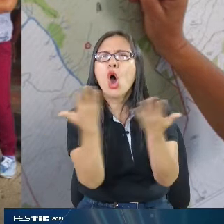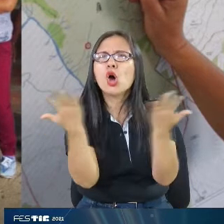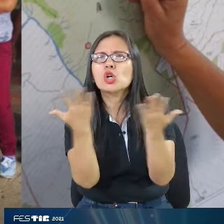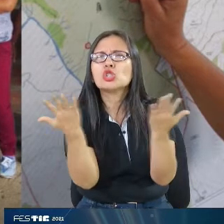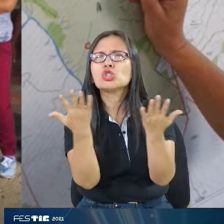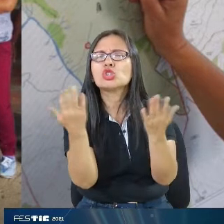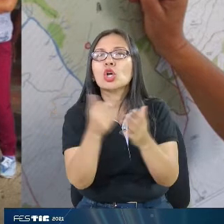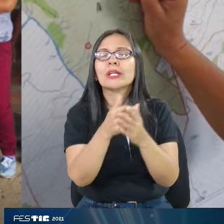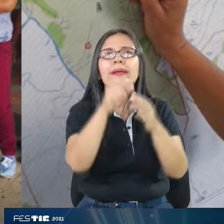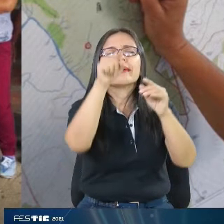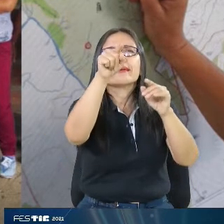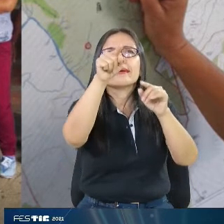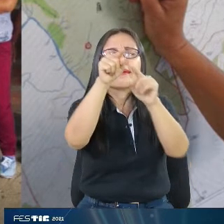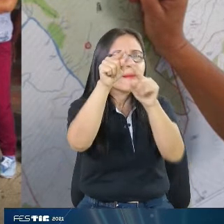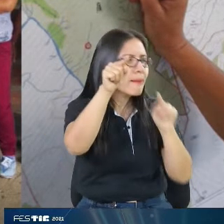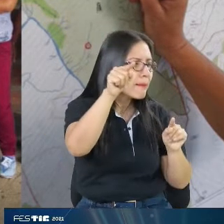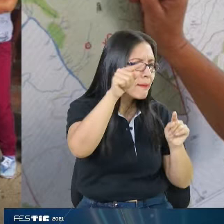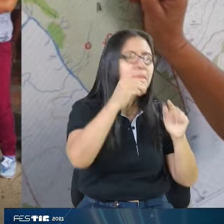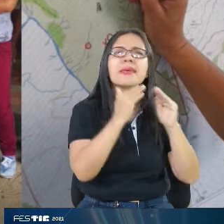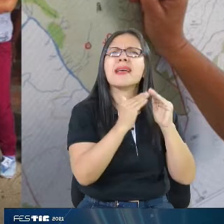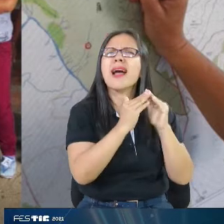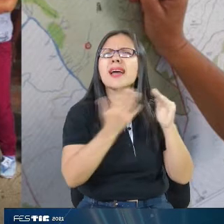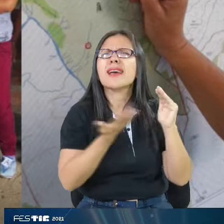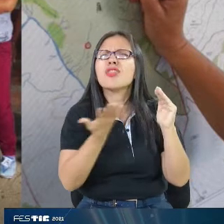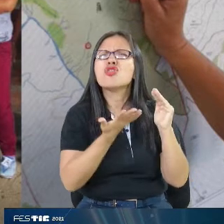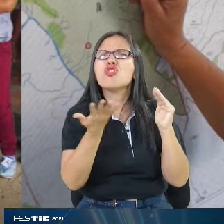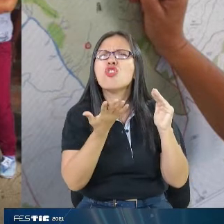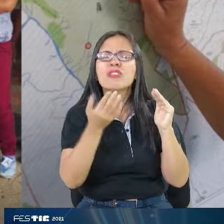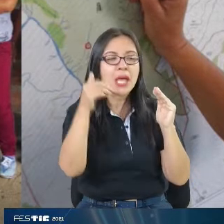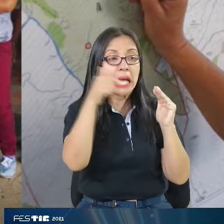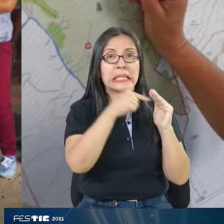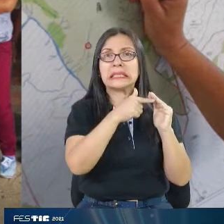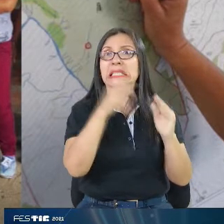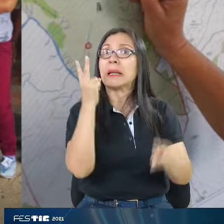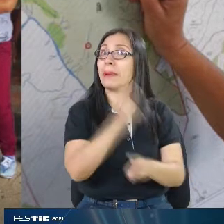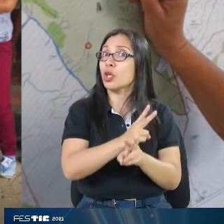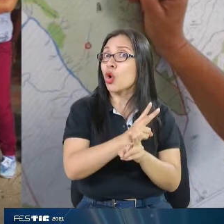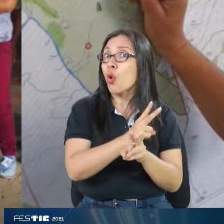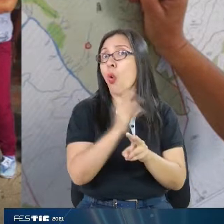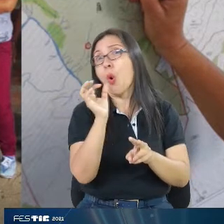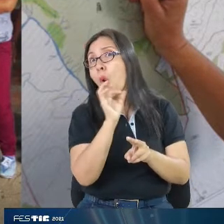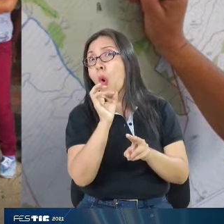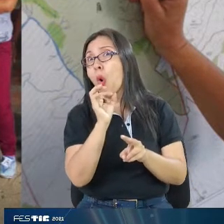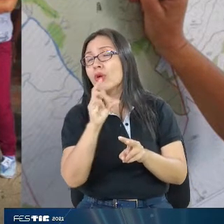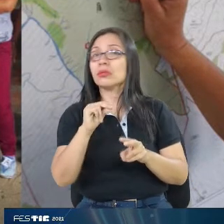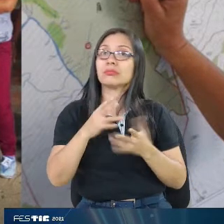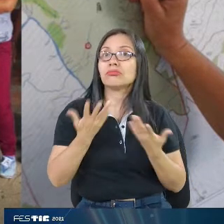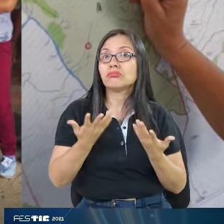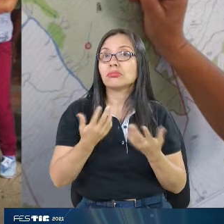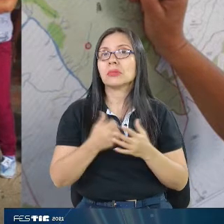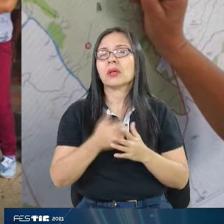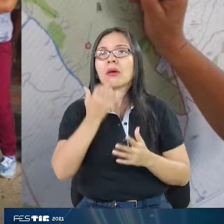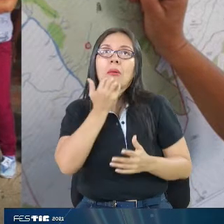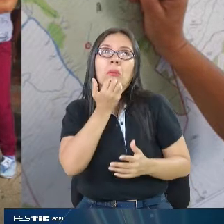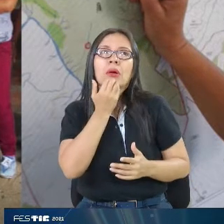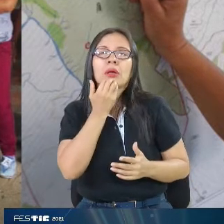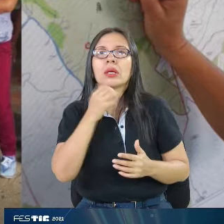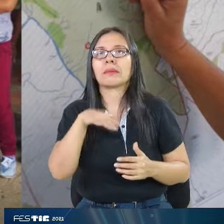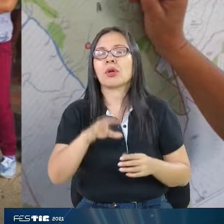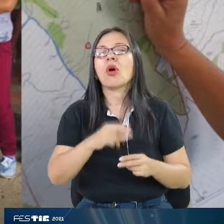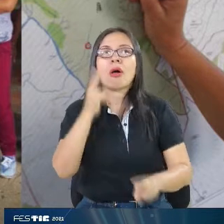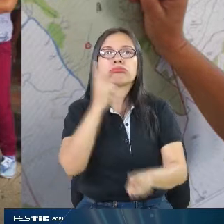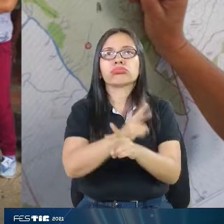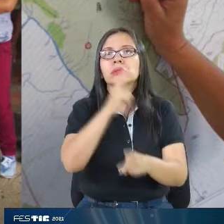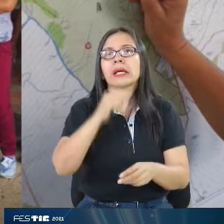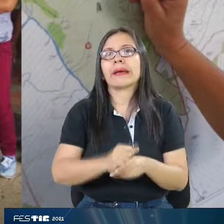dónde está su casa y esa casa en qué zona de riesgo está. Si se suena a zona de riesgo, por ejemplo, por movimientos en masa de